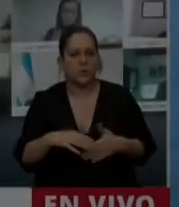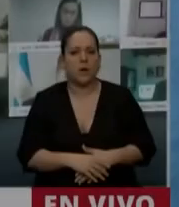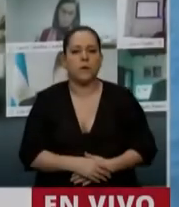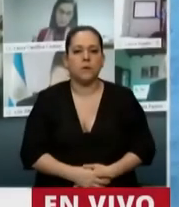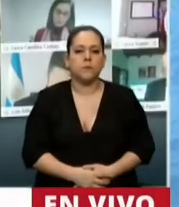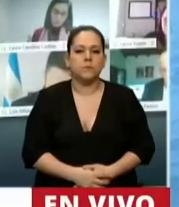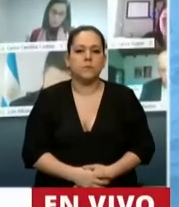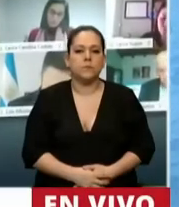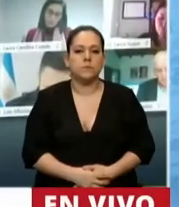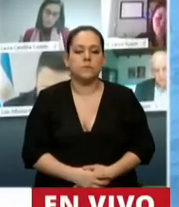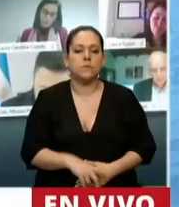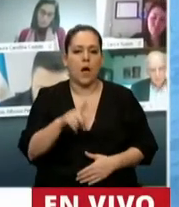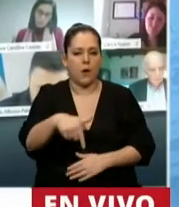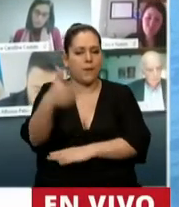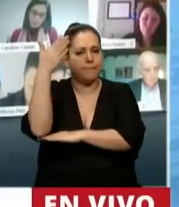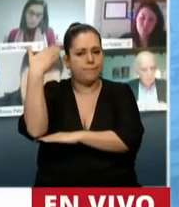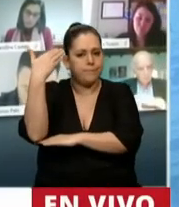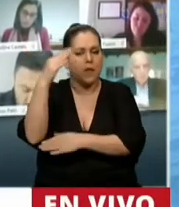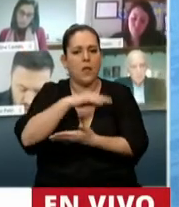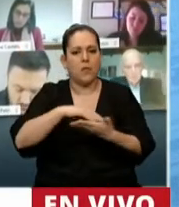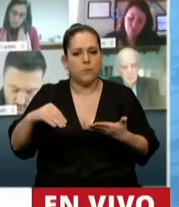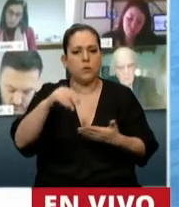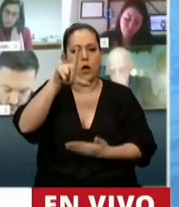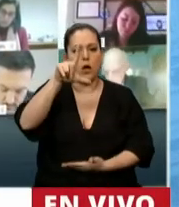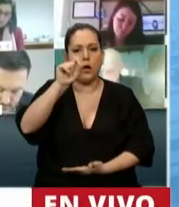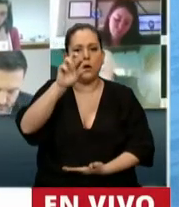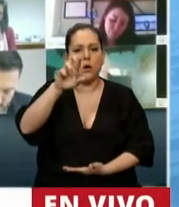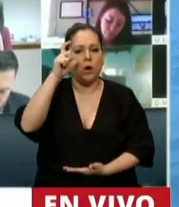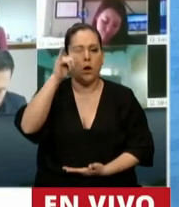Tiene la palabra el diputado Juan Manuel López.